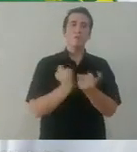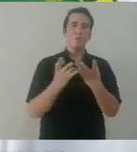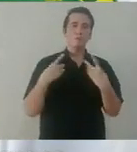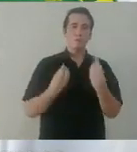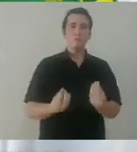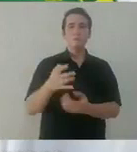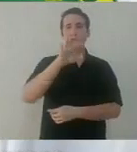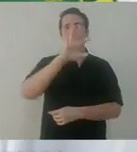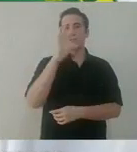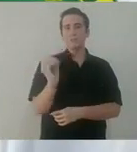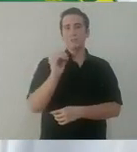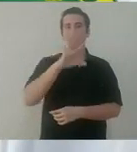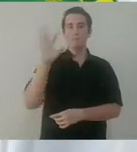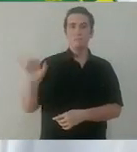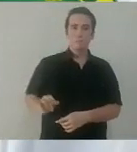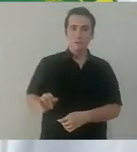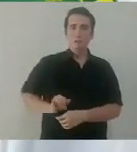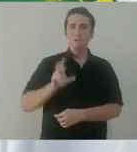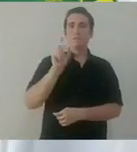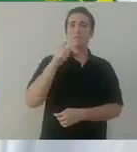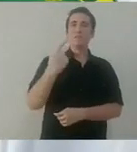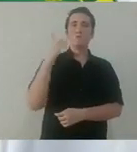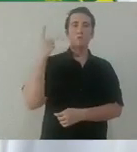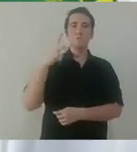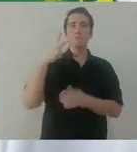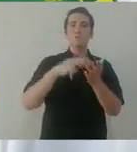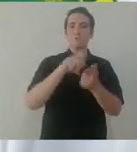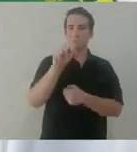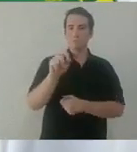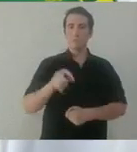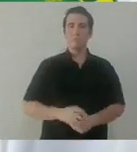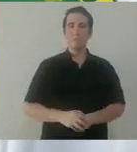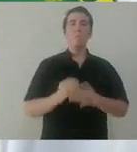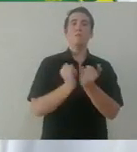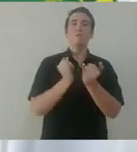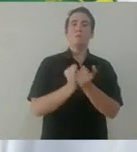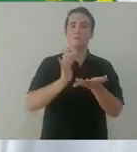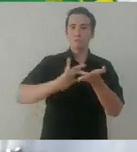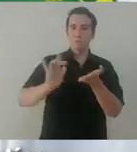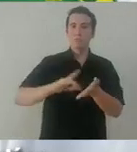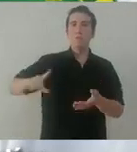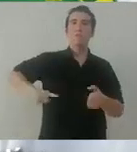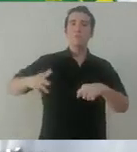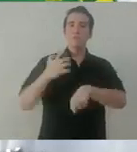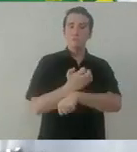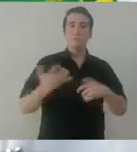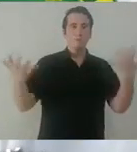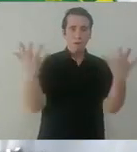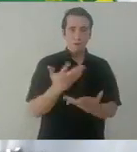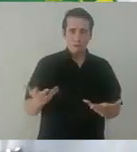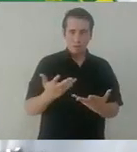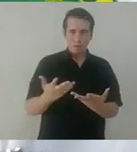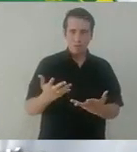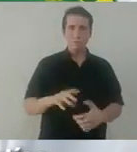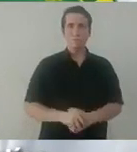daremos hasta tasa cero de intereses hasta el 31 de diciembre del 2020. Además de los créditos Microyuk, el gobierno del estado ha